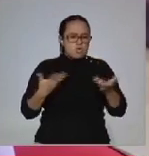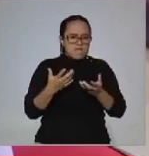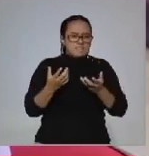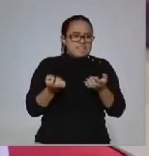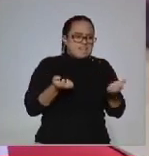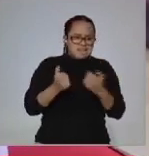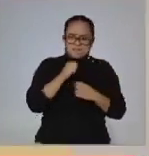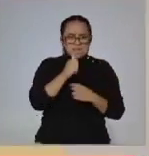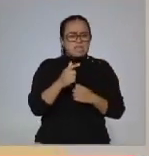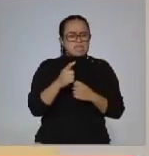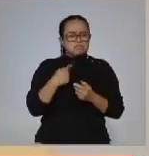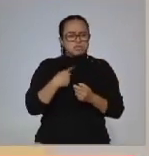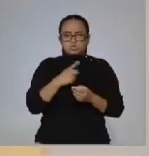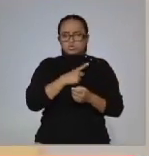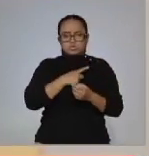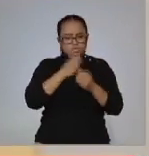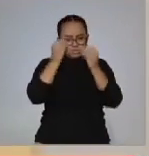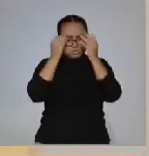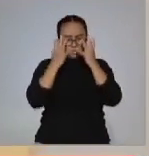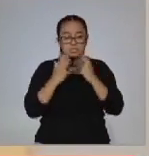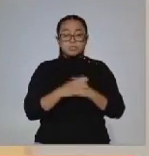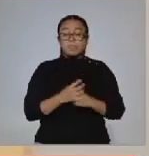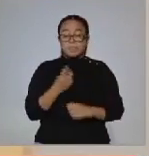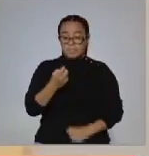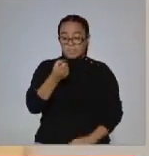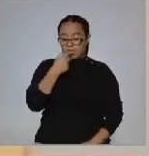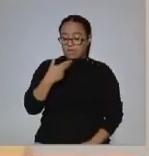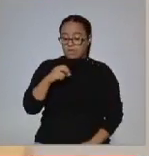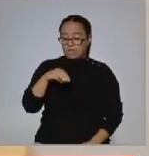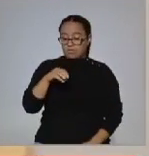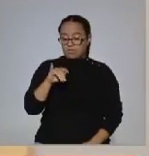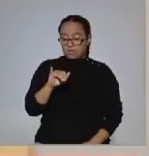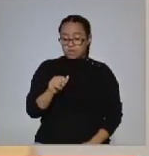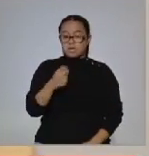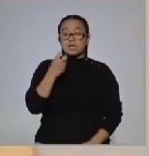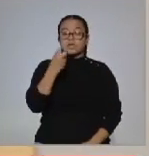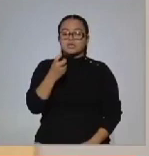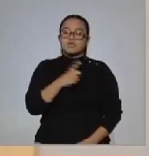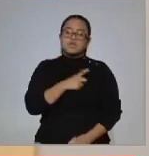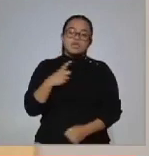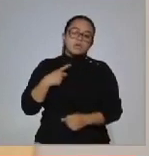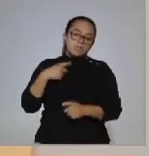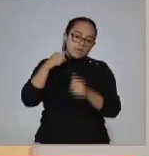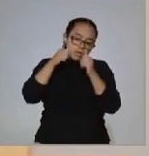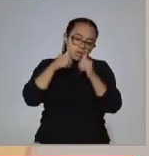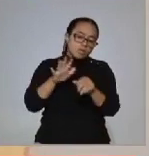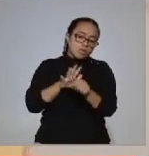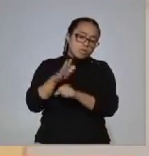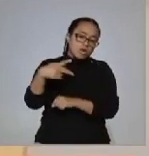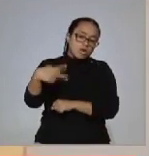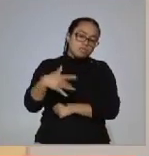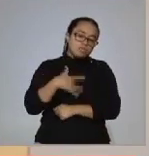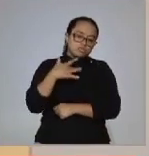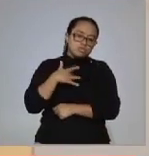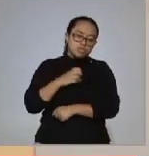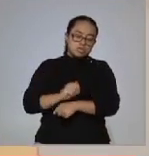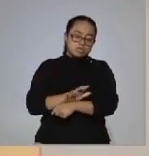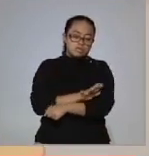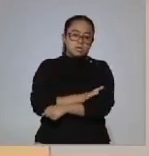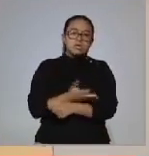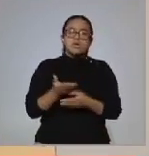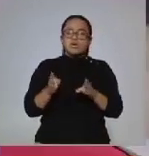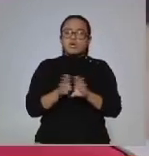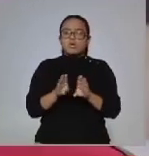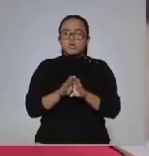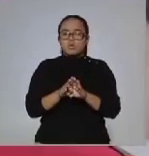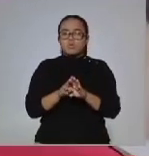esfuerzo. Para nosotros, la medicina homeopática toma mucho en cuenta el estado de ánimo, el estado emocional de las personas. ¿Cómo